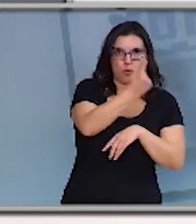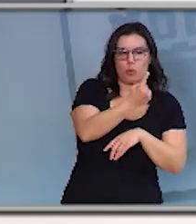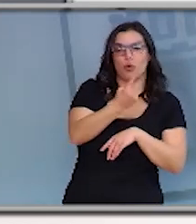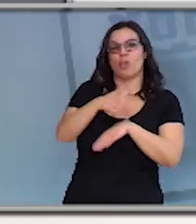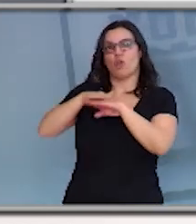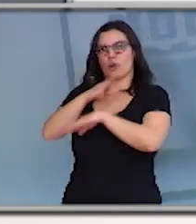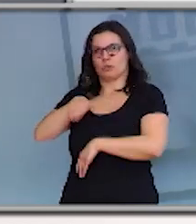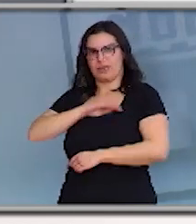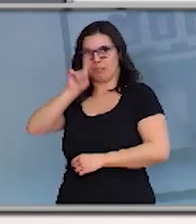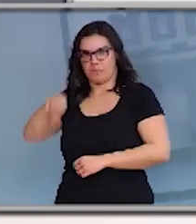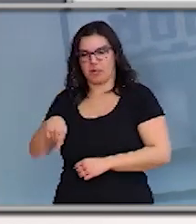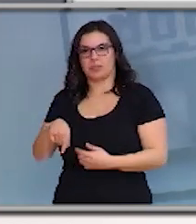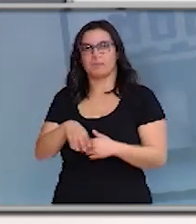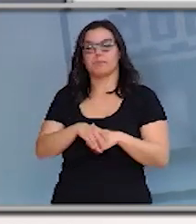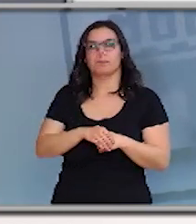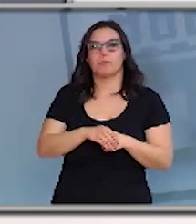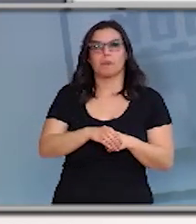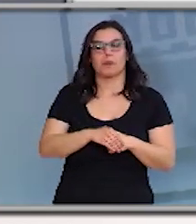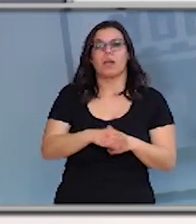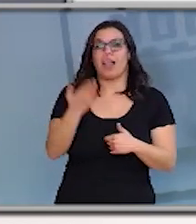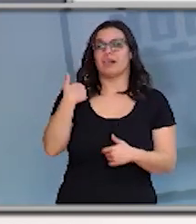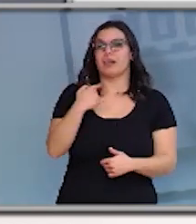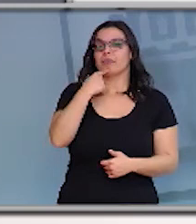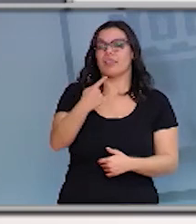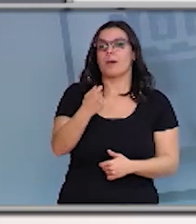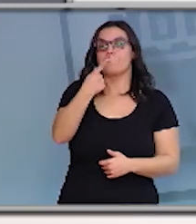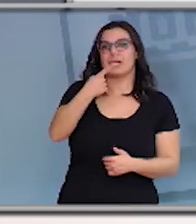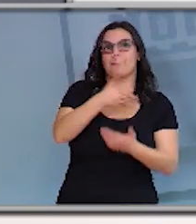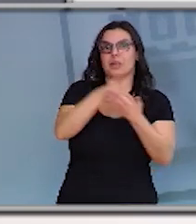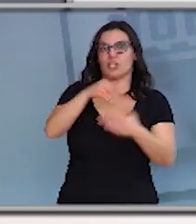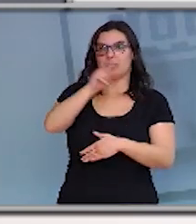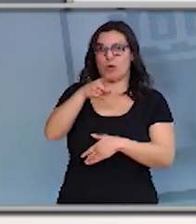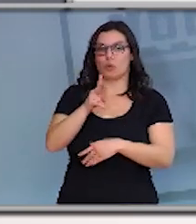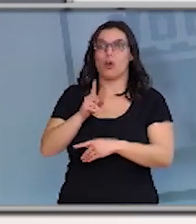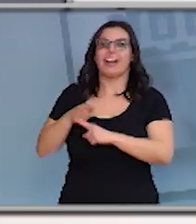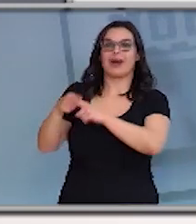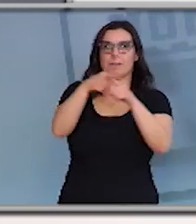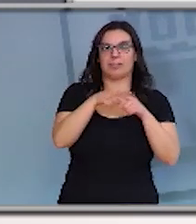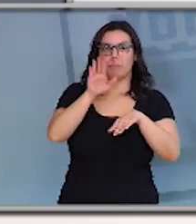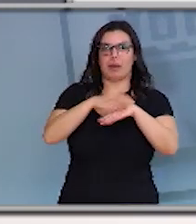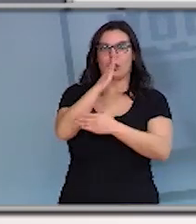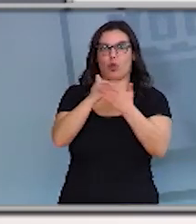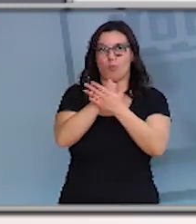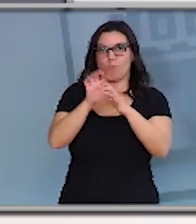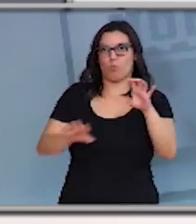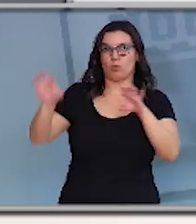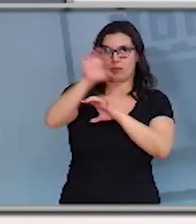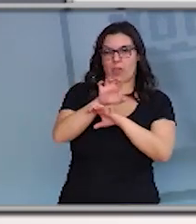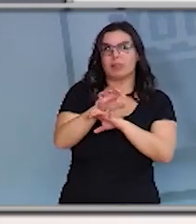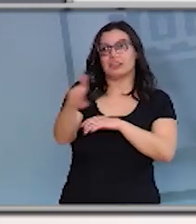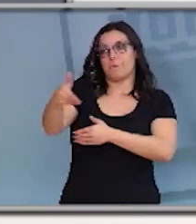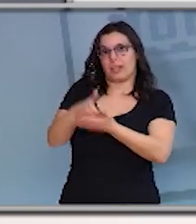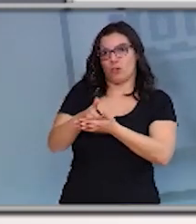en la que se nos dijo que iba a haber mil millones de euros para as comunidades autónomas e se nos pidió que estableciéramos criterios